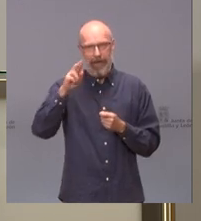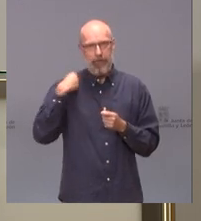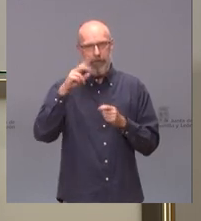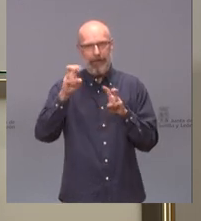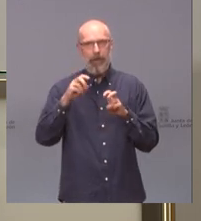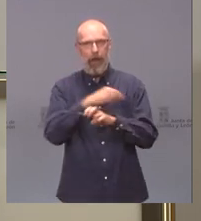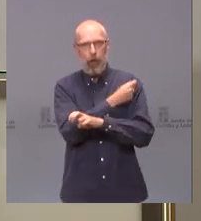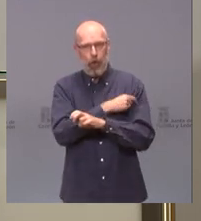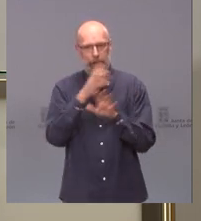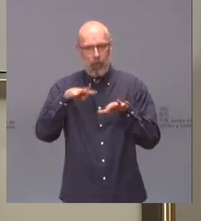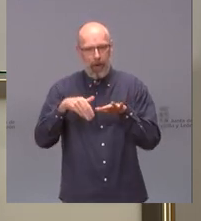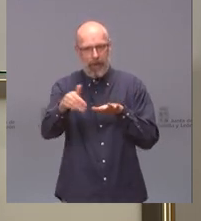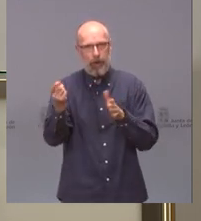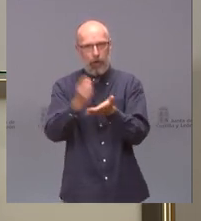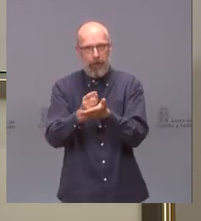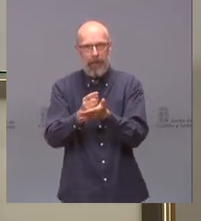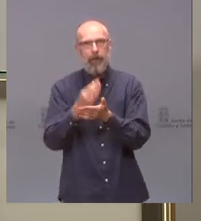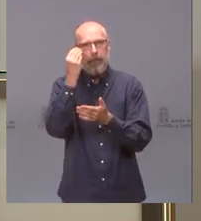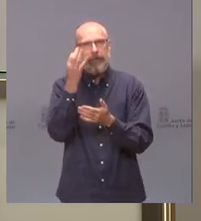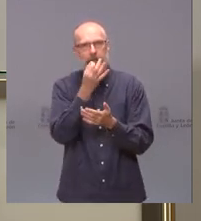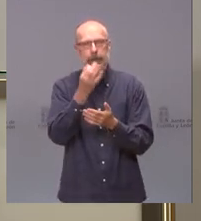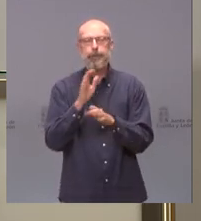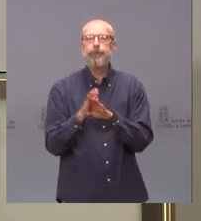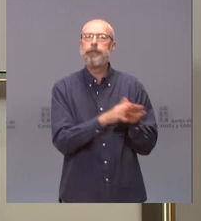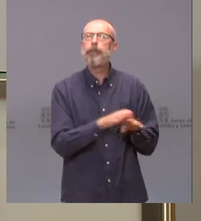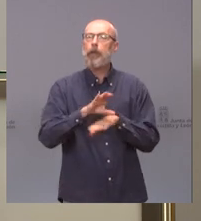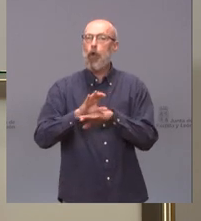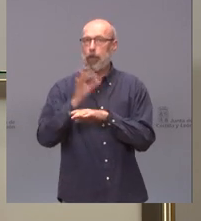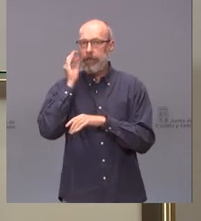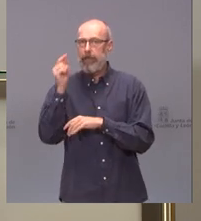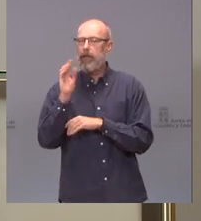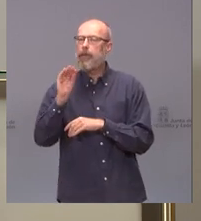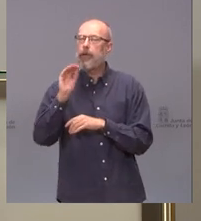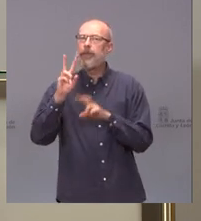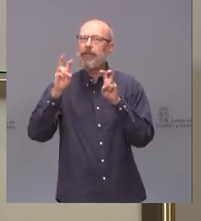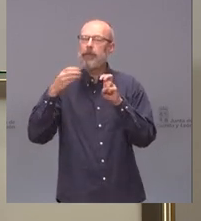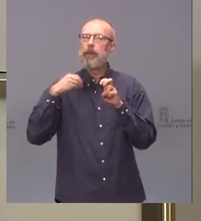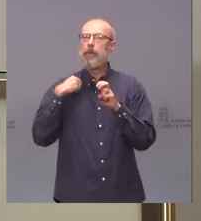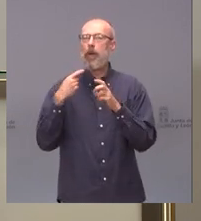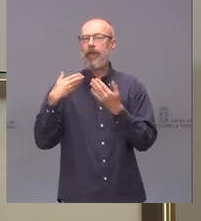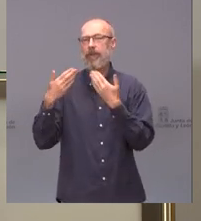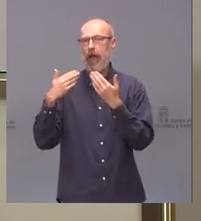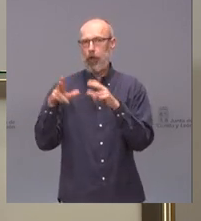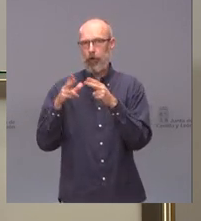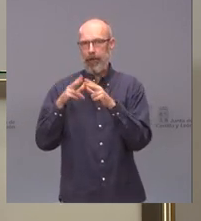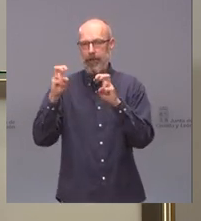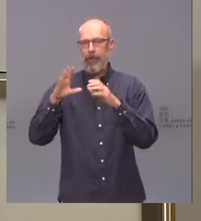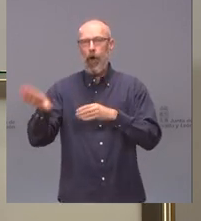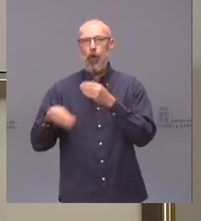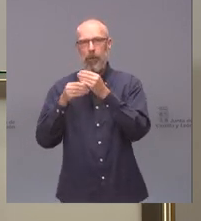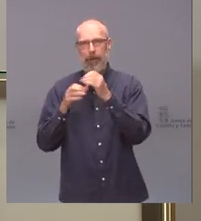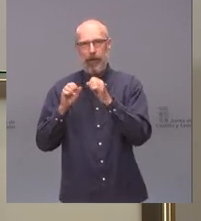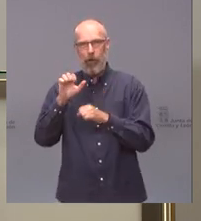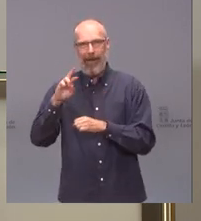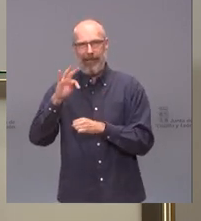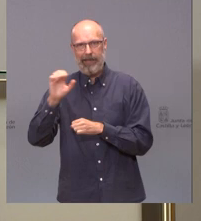preguntarle sobre el diálogo social y en concreto sobre el complemento a los ERTE. Hoy Vicente Andrés ha dicho